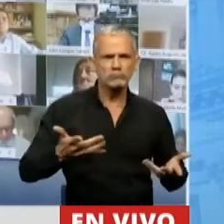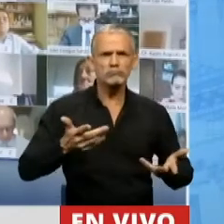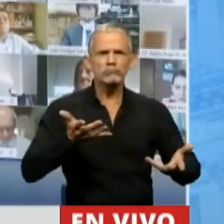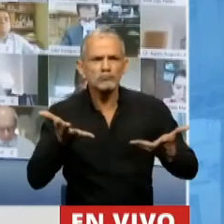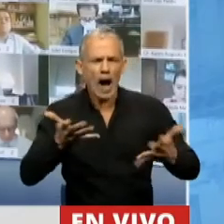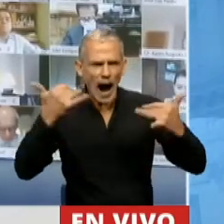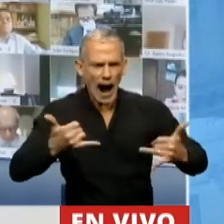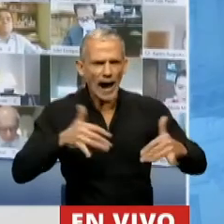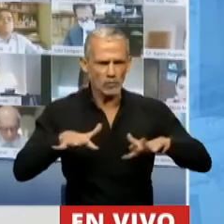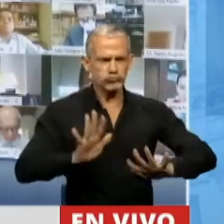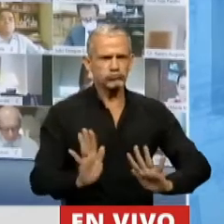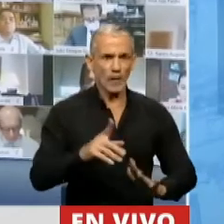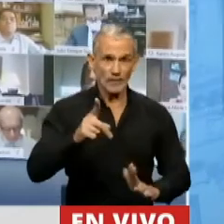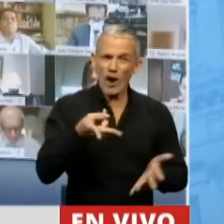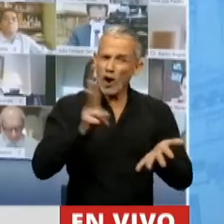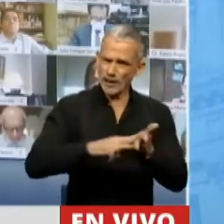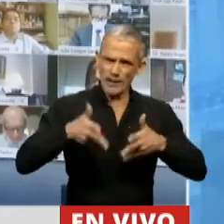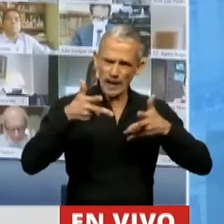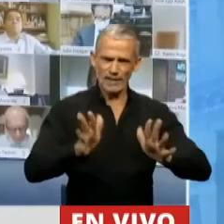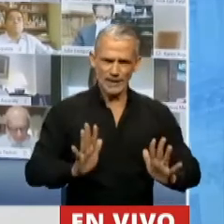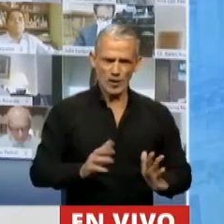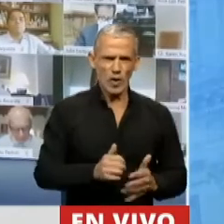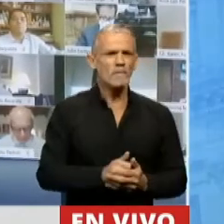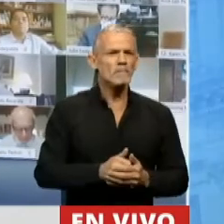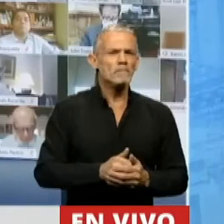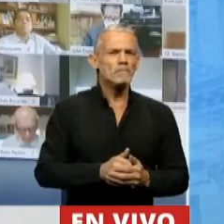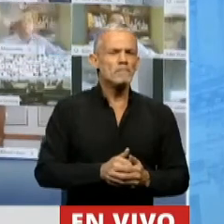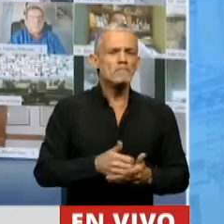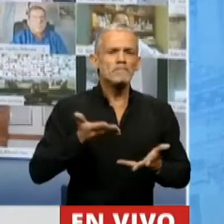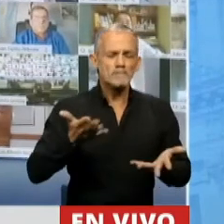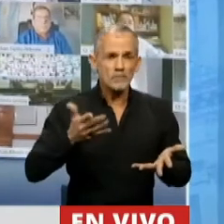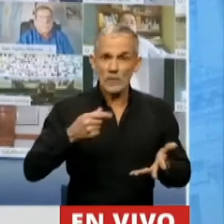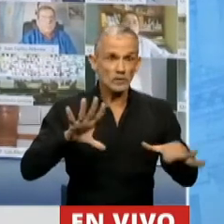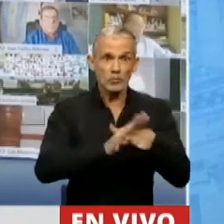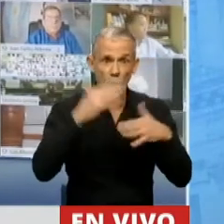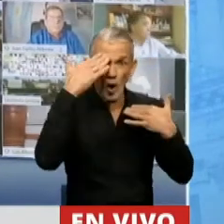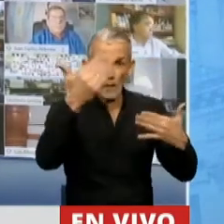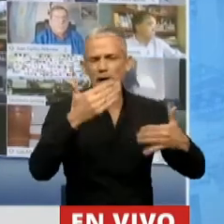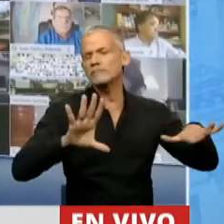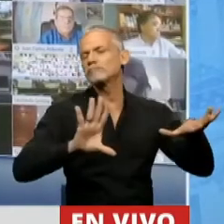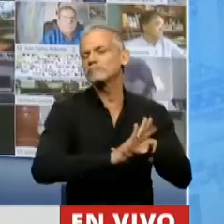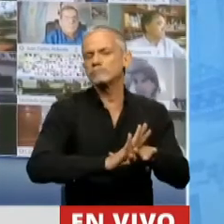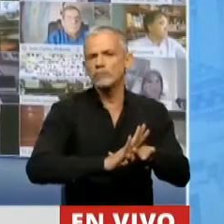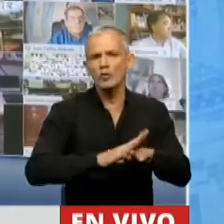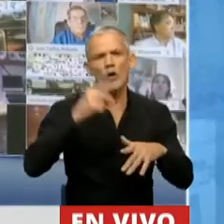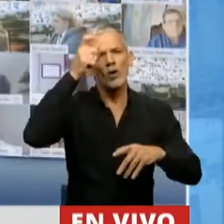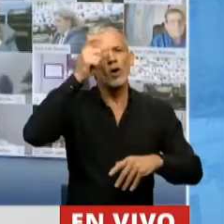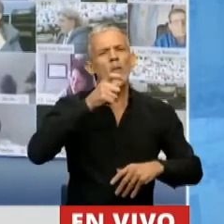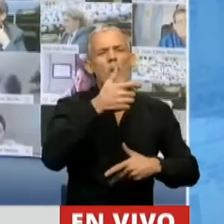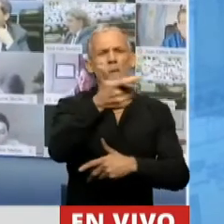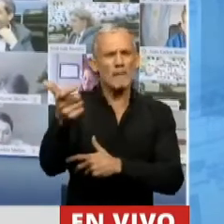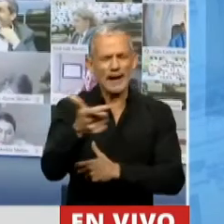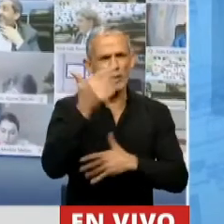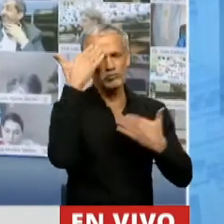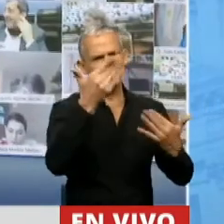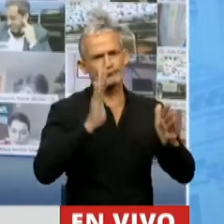éxito estos flagelos. Así que vuelvo a decir, presidente, nunca más sentido este homenaje a los bomberos que